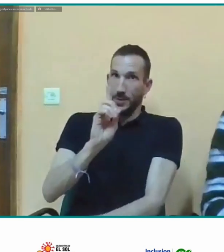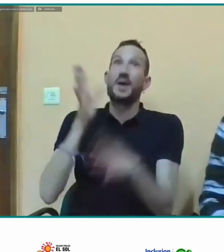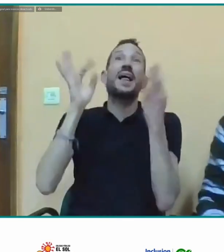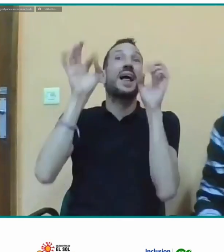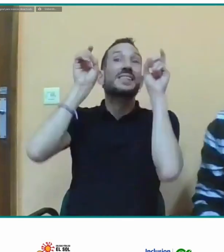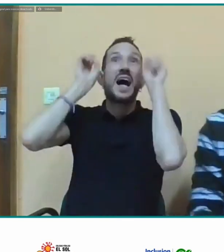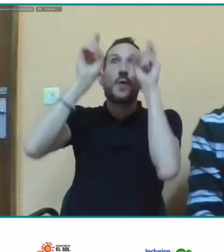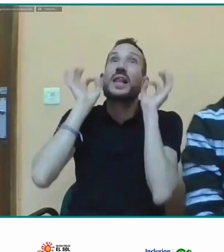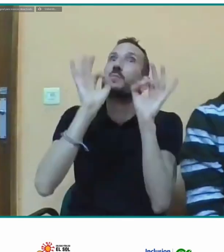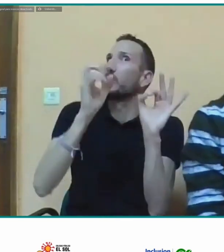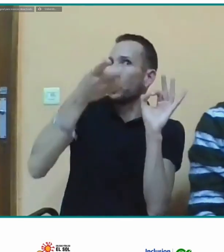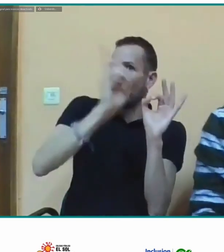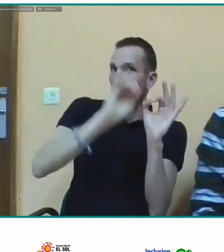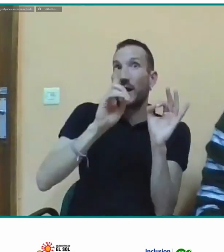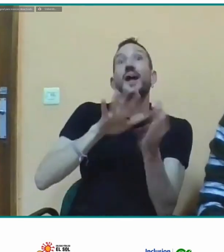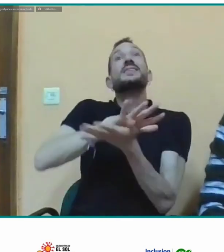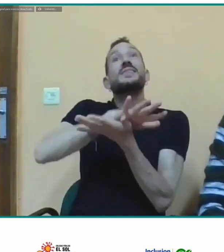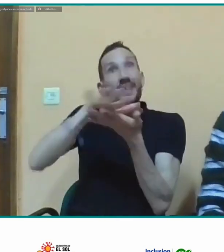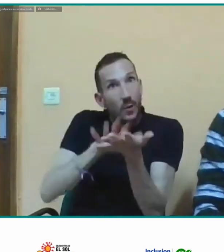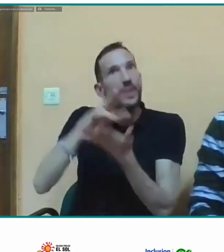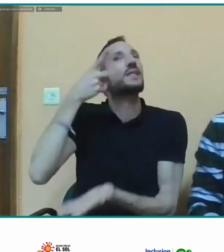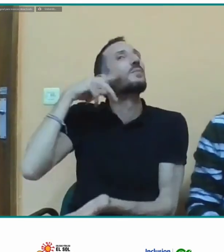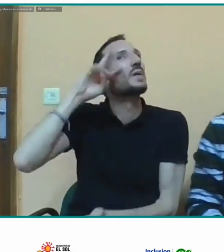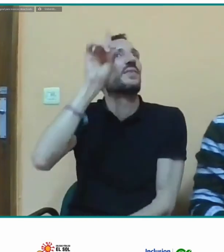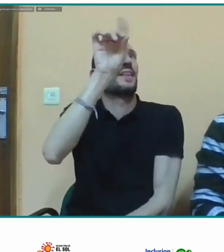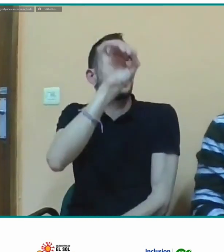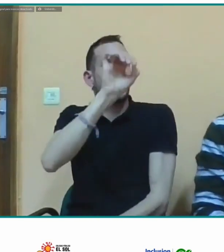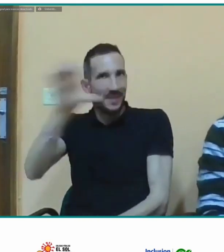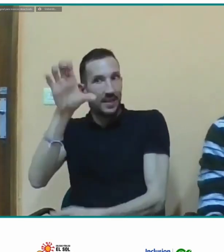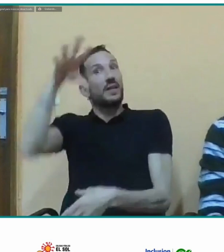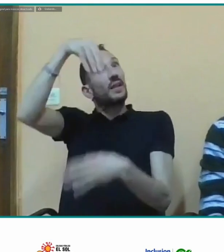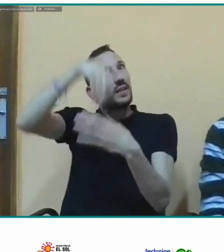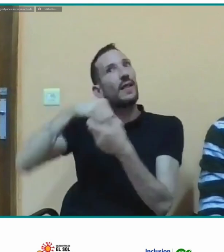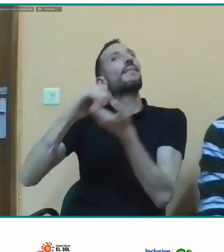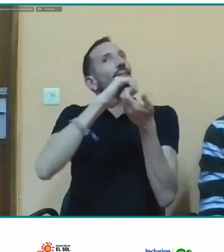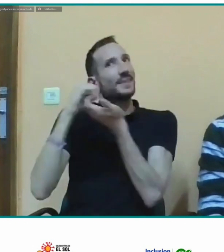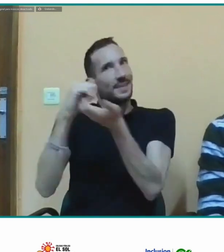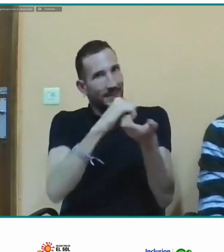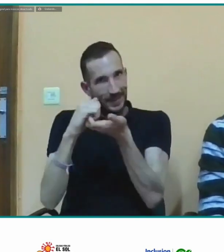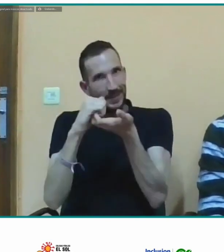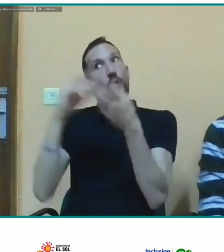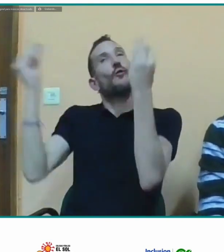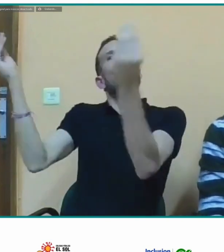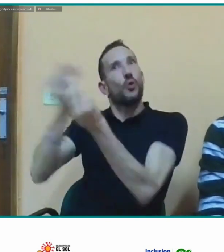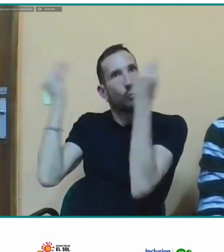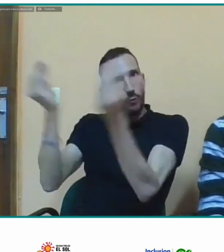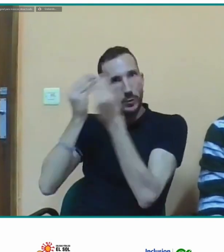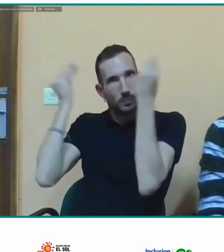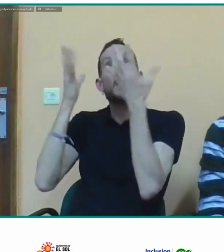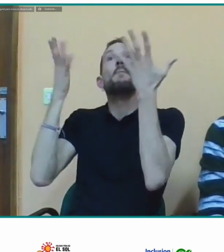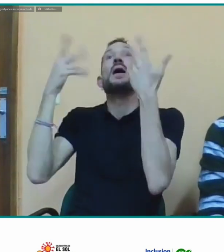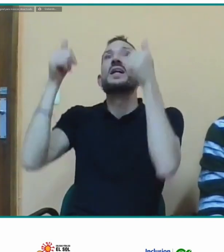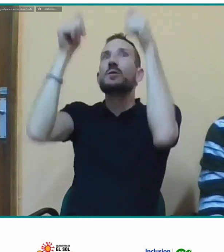vale no exactamente nuestra titulación es como especialistas en lengua de signos es la